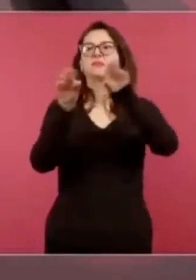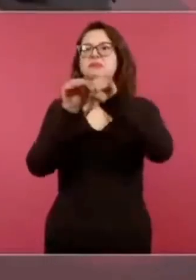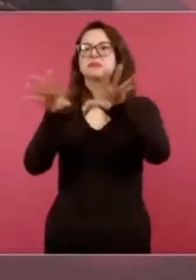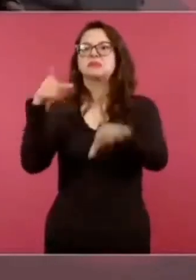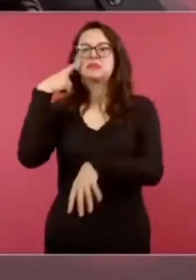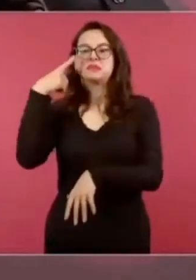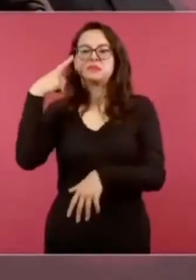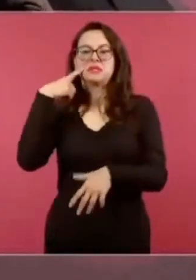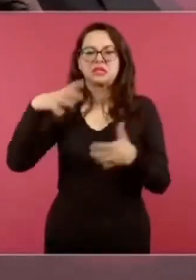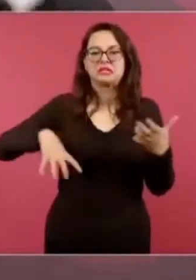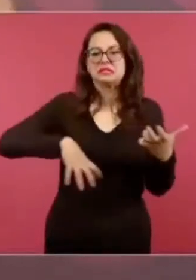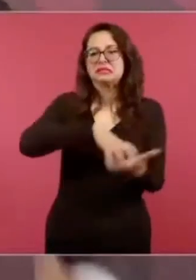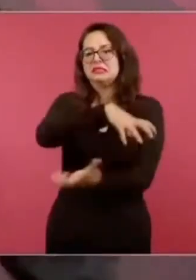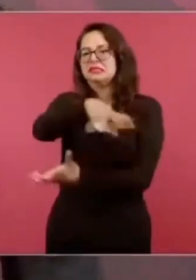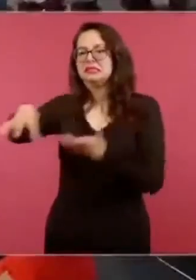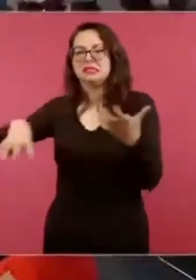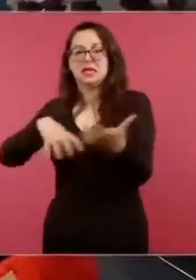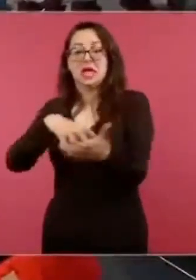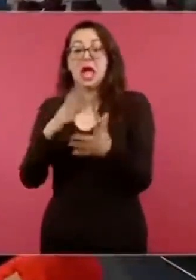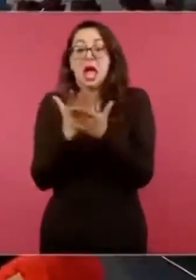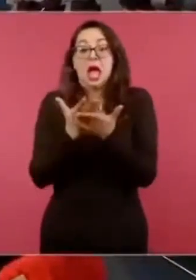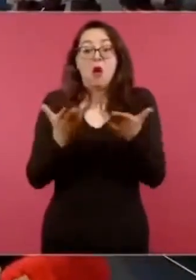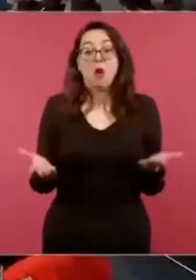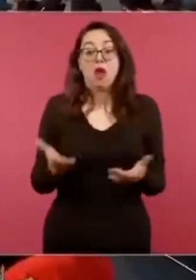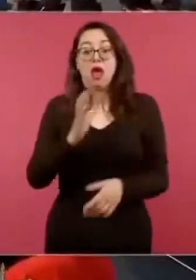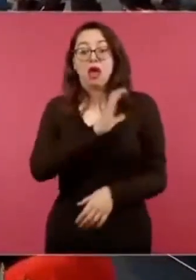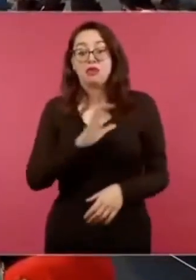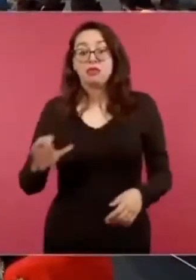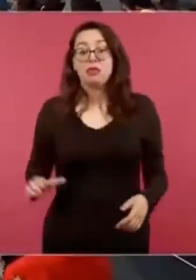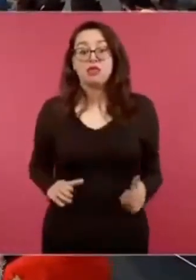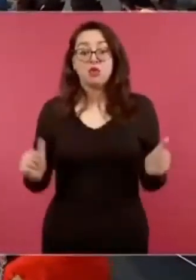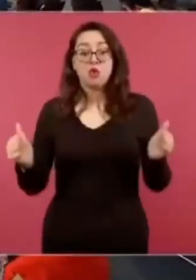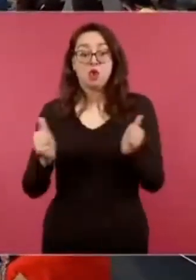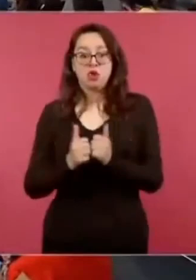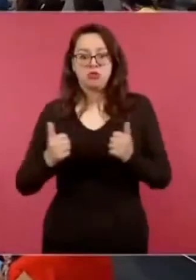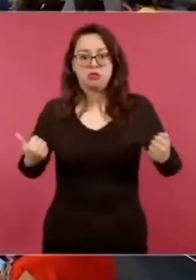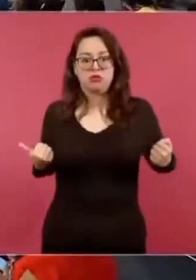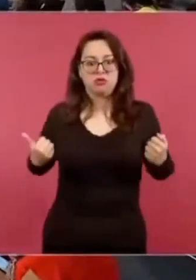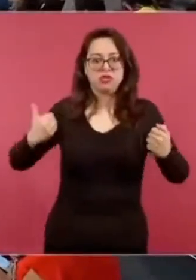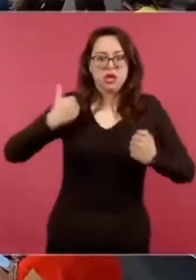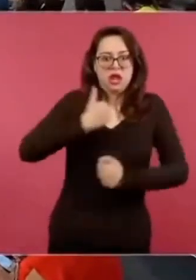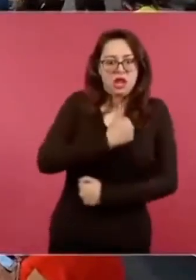con chalecos a los debates.